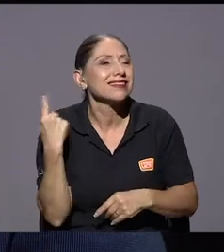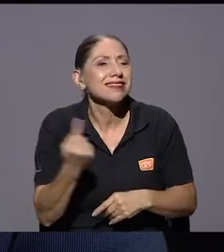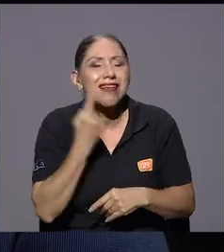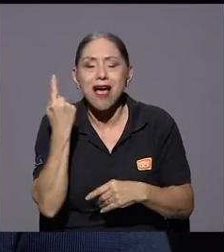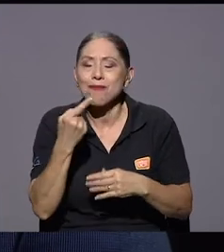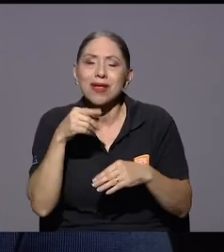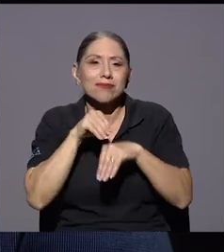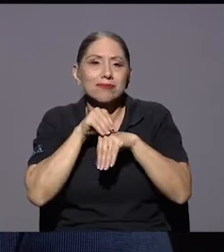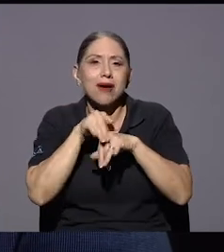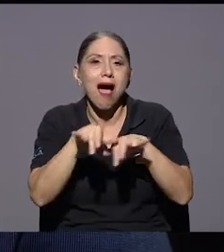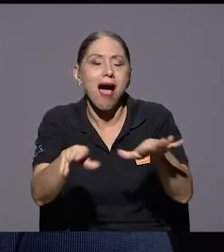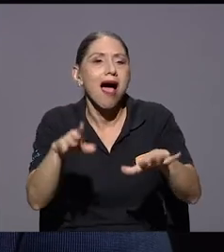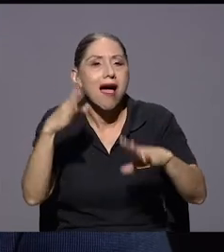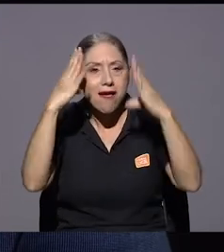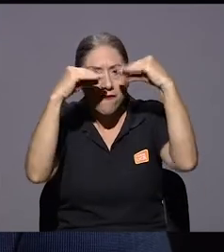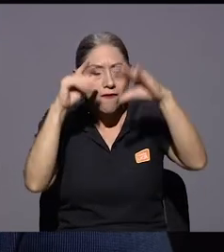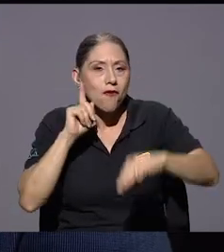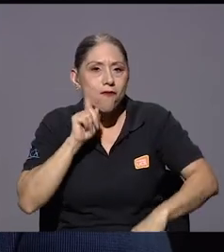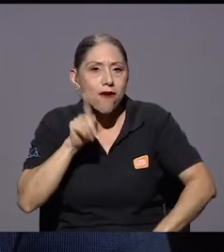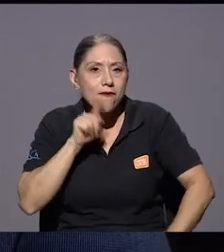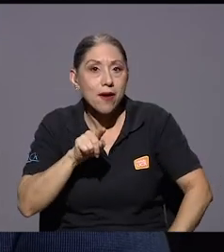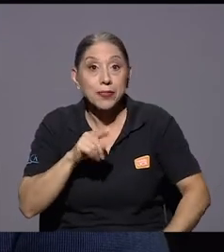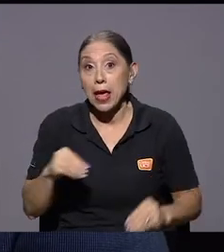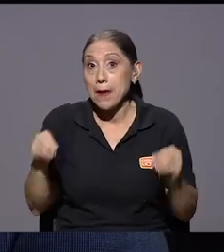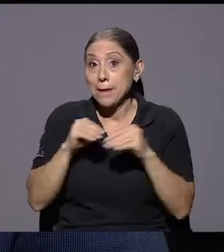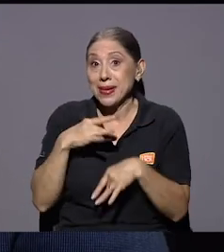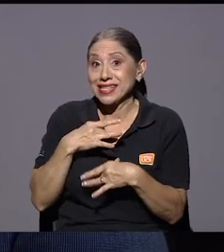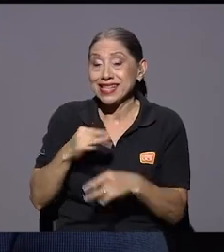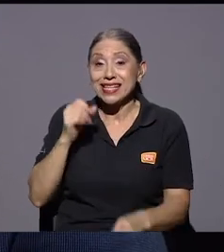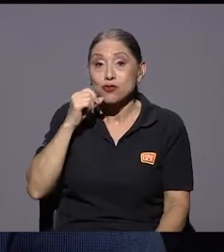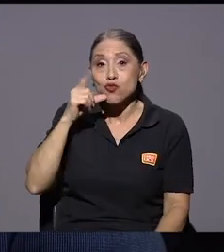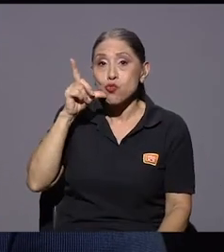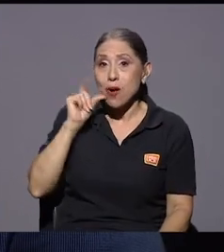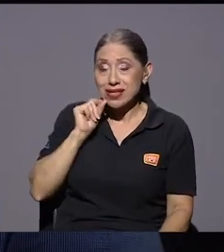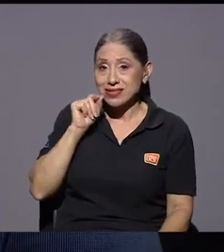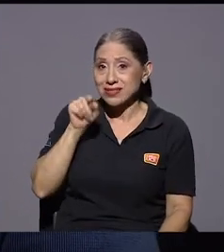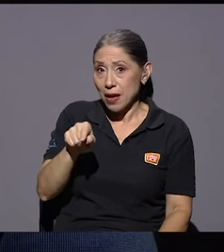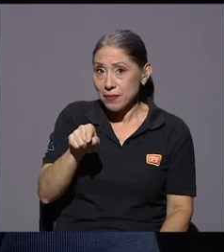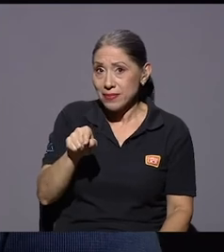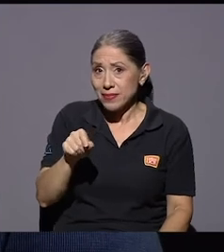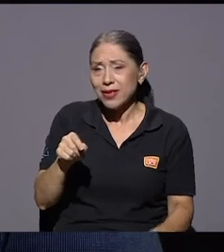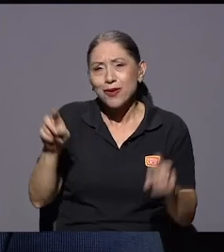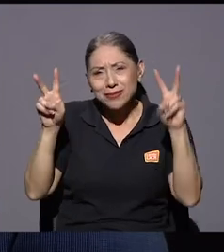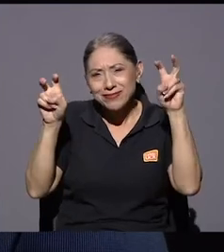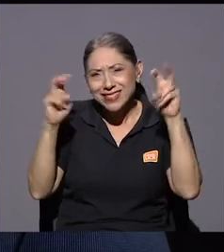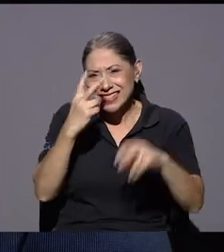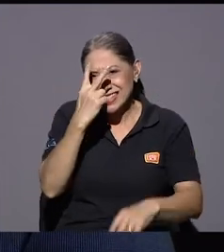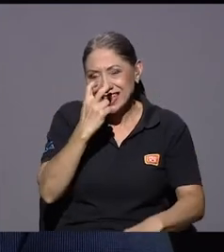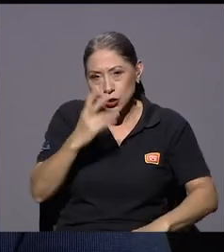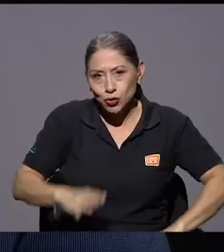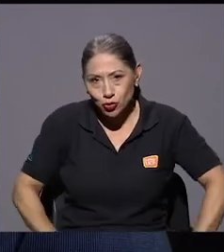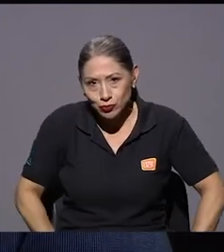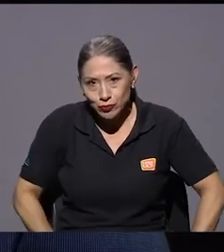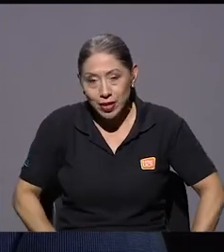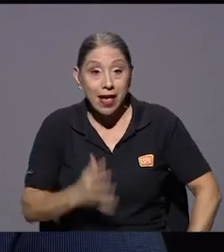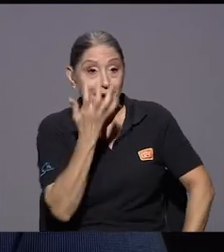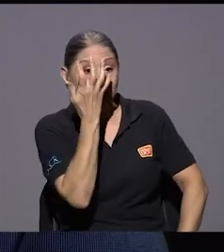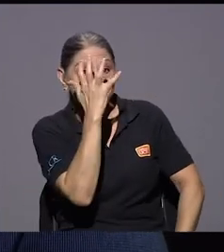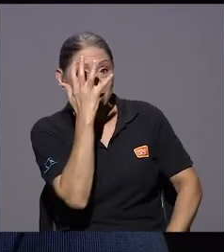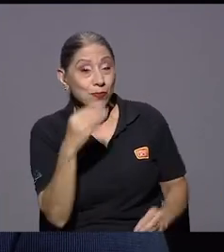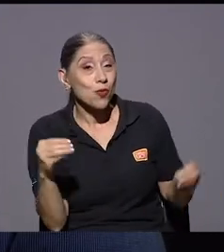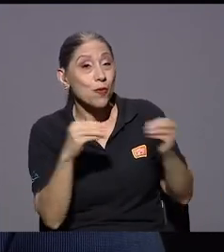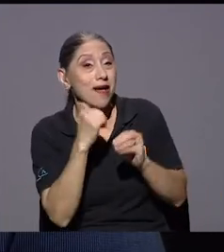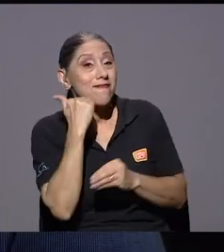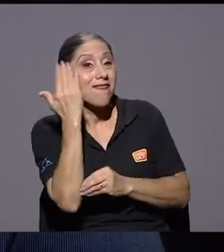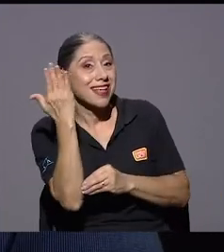además algo interesante es que Whatsapp es una plataforma que nos tiene un poco ciegos Facebook para los periodistas es más